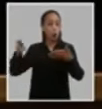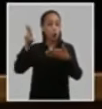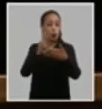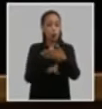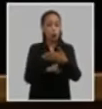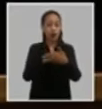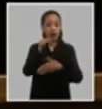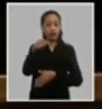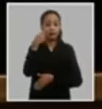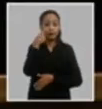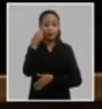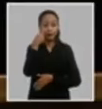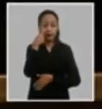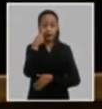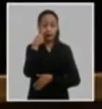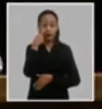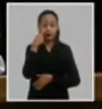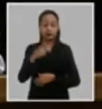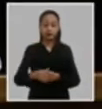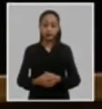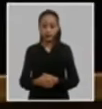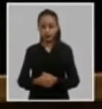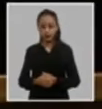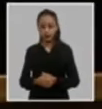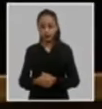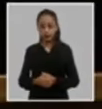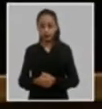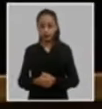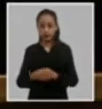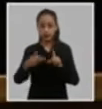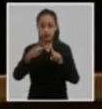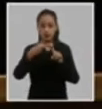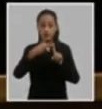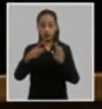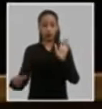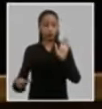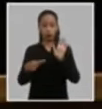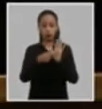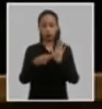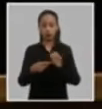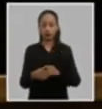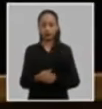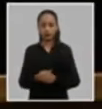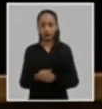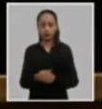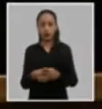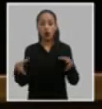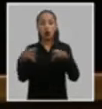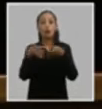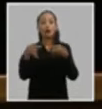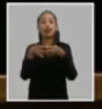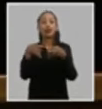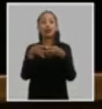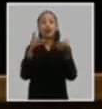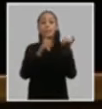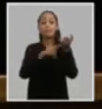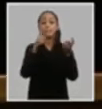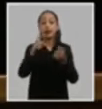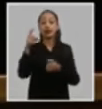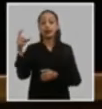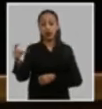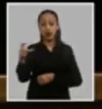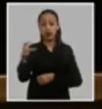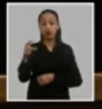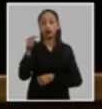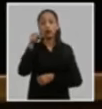para obtener su respaldo segundo encargar al comité central del partido comunista de